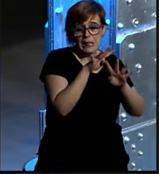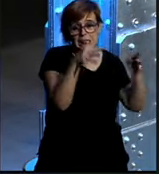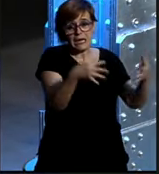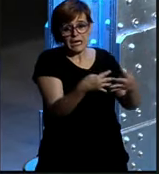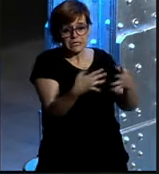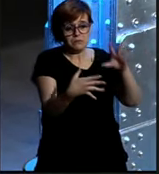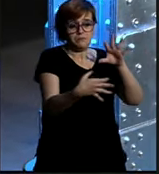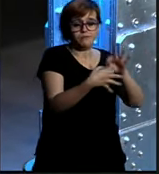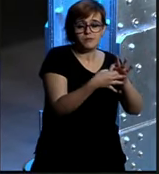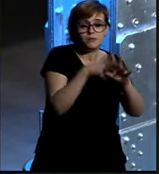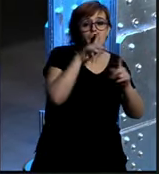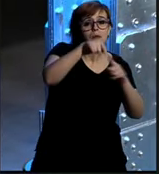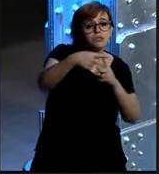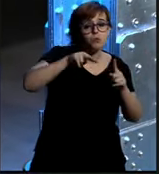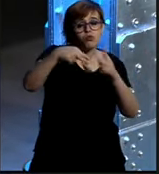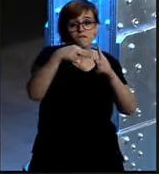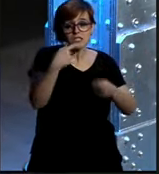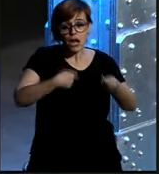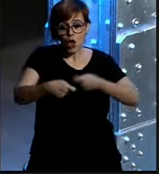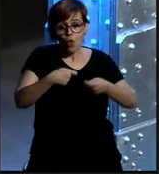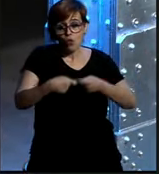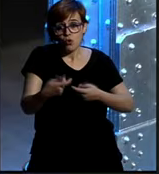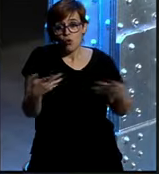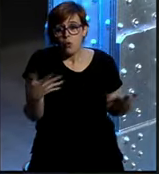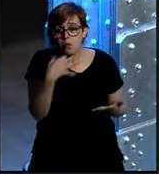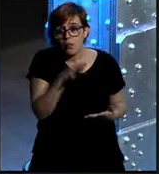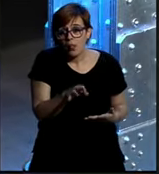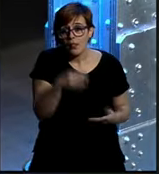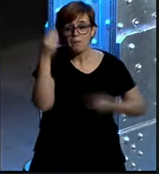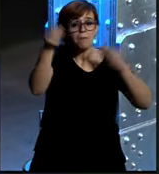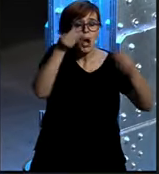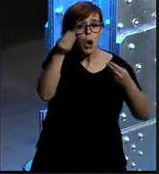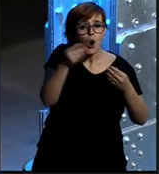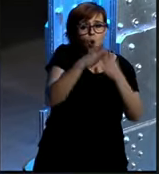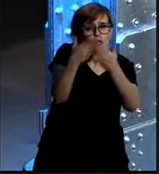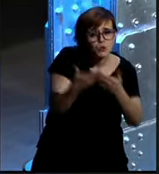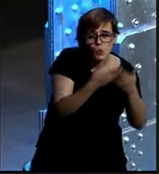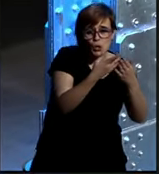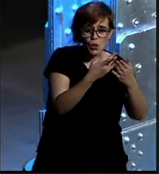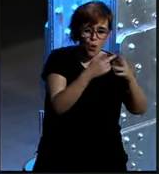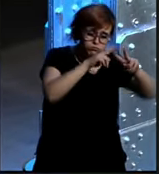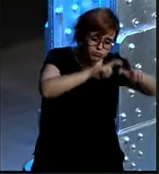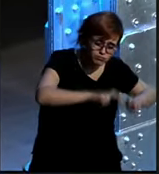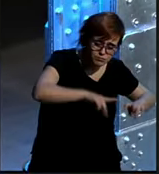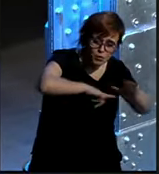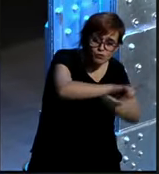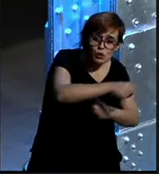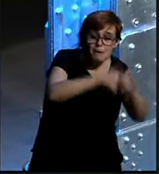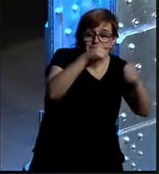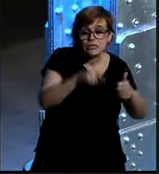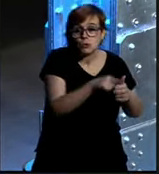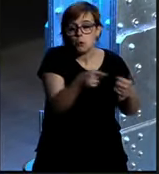más allá de que después desde el punto de vista de negocio pues se puedan hacer otras observaciones otros estudios relativos pero creo que